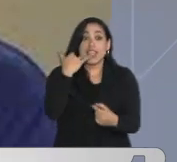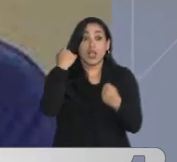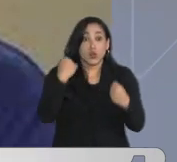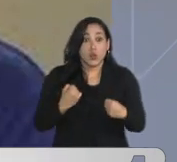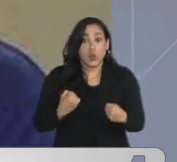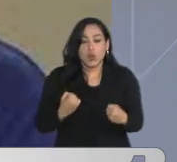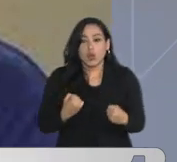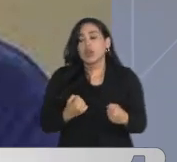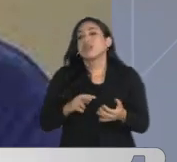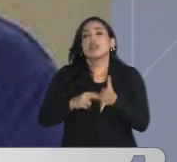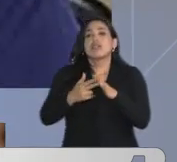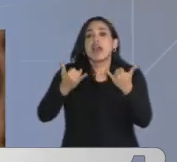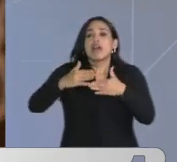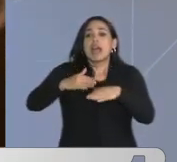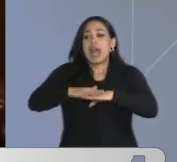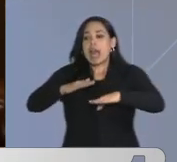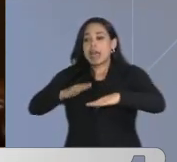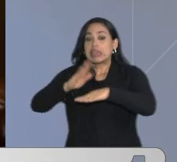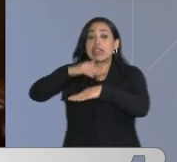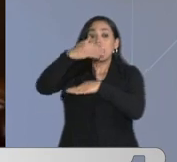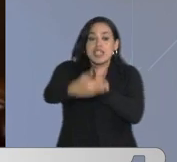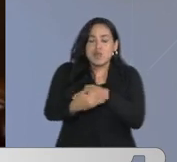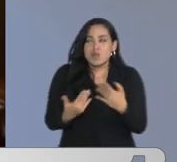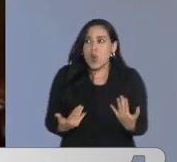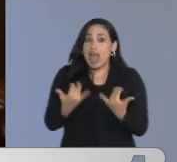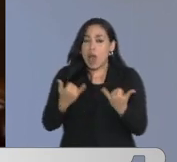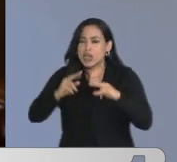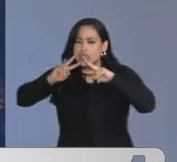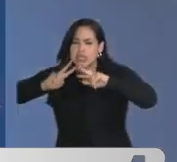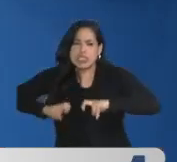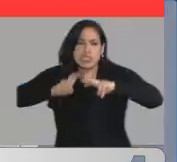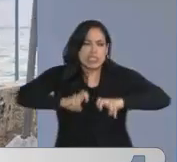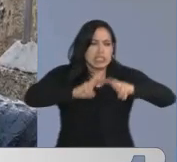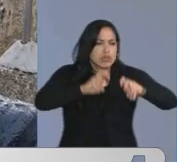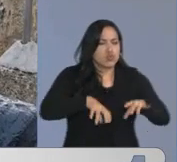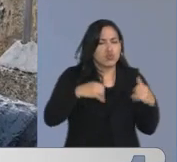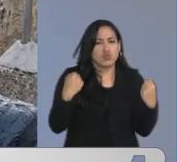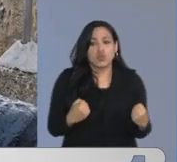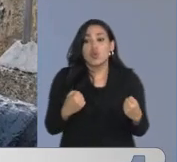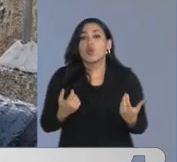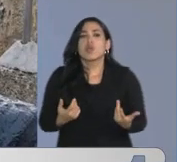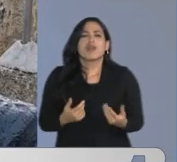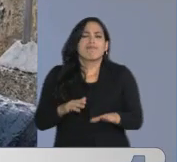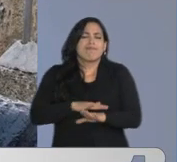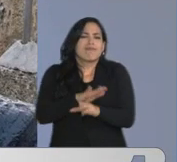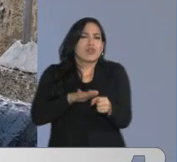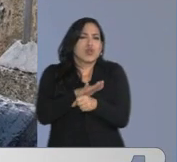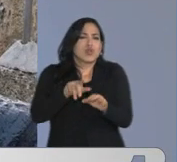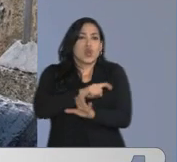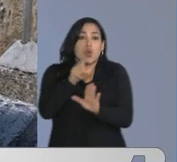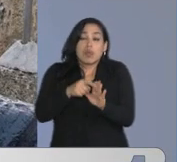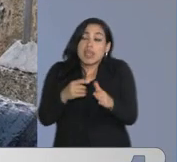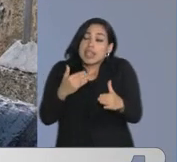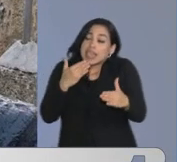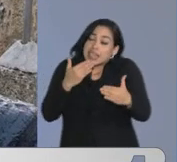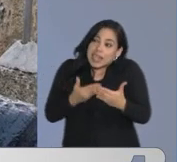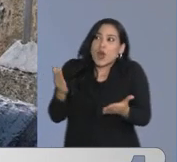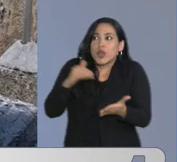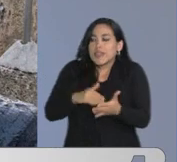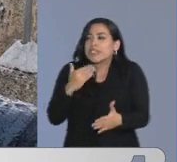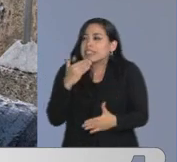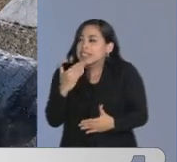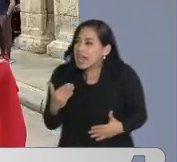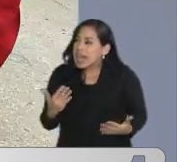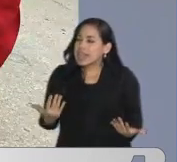sentar un antes y un después en lo que hace nuestra labor investigativa en todos los sentidos. Así que, una vez más, reitero el